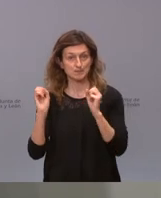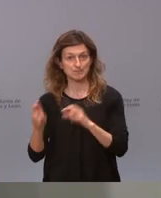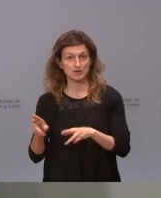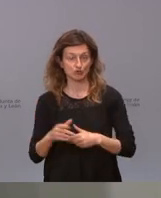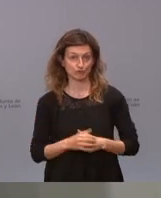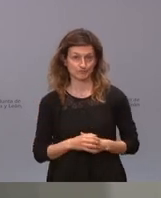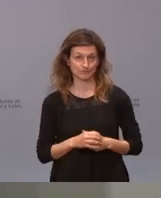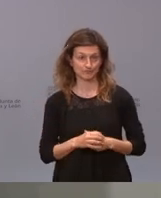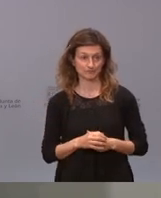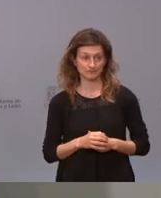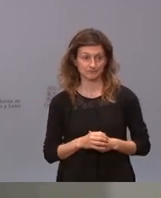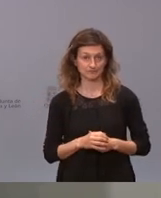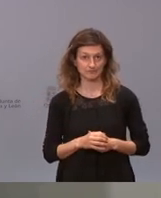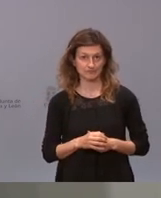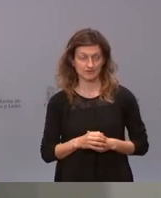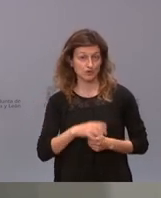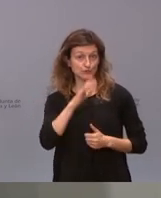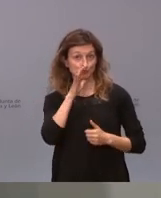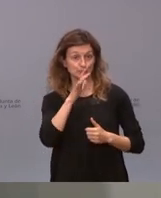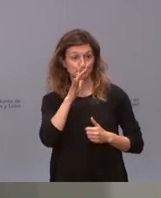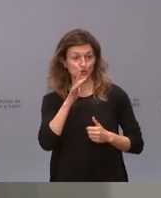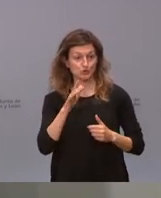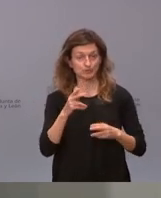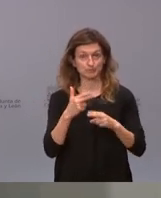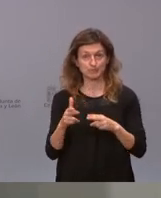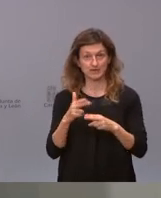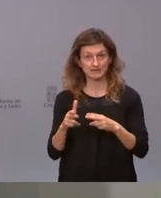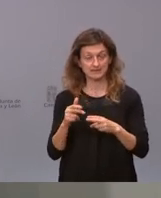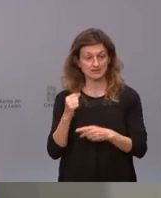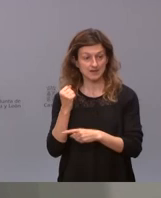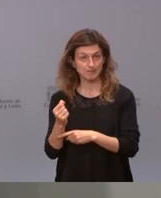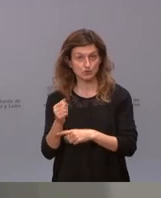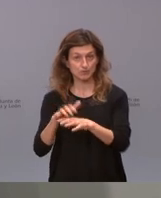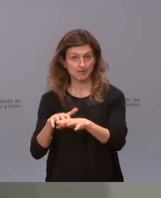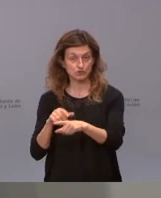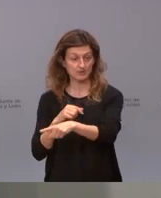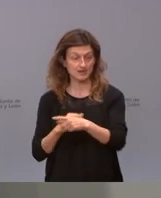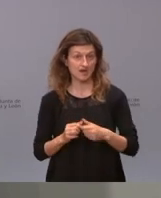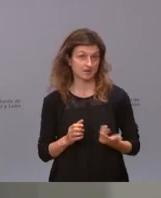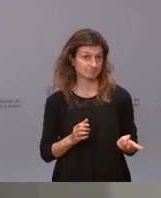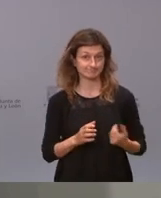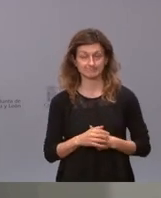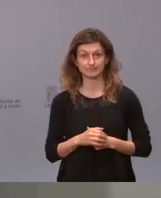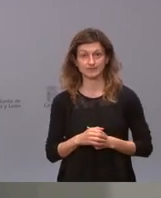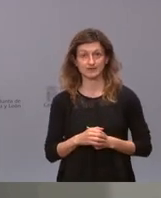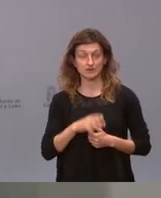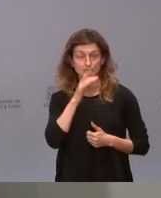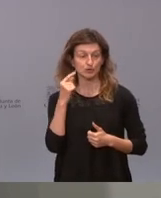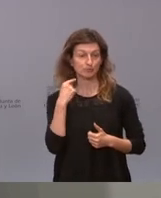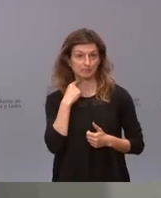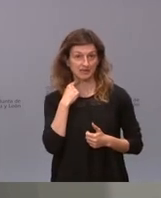salud porque los partidos que sustentan la mayoría de ese gobierno han perdido